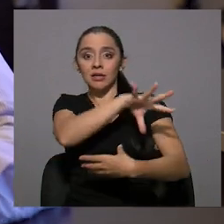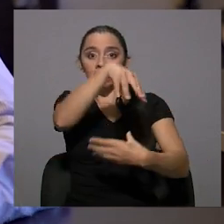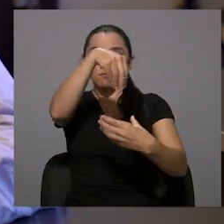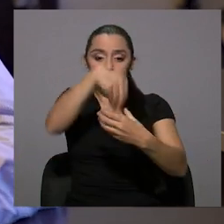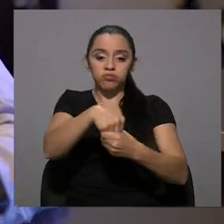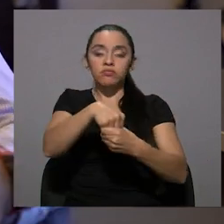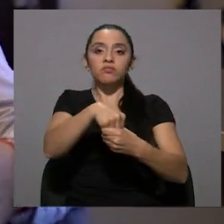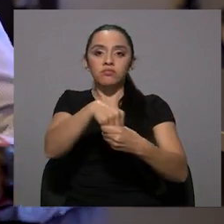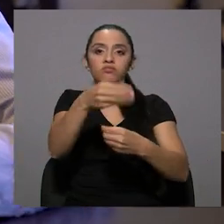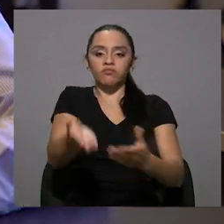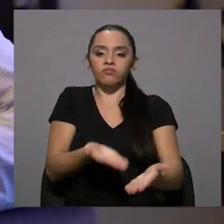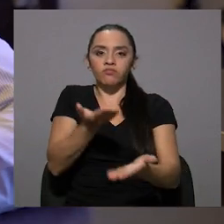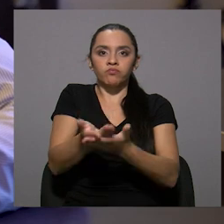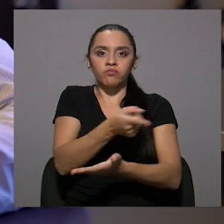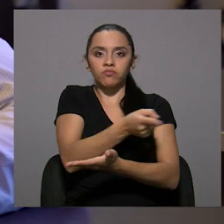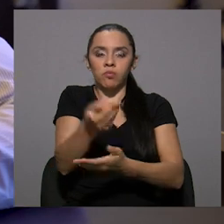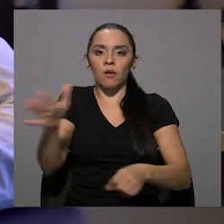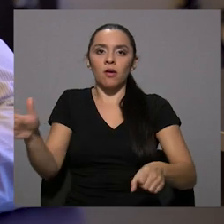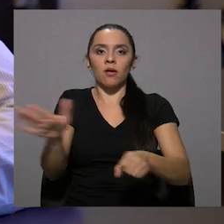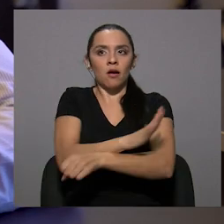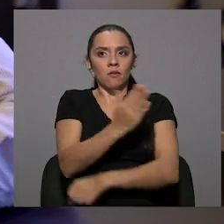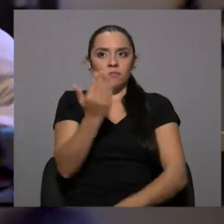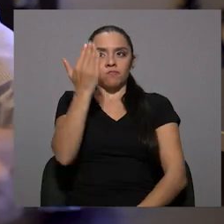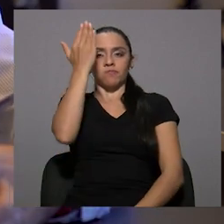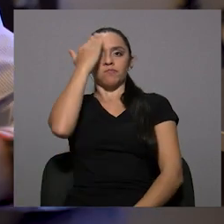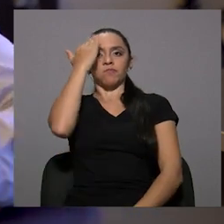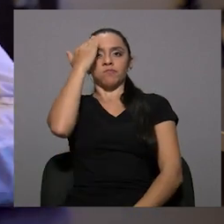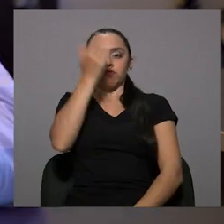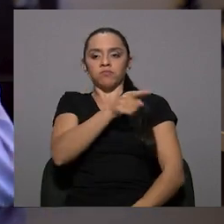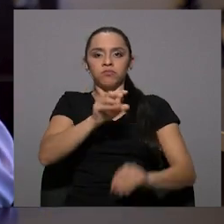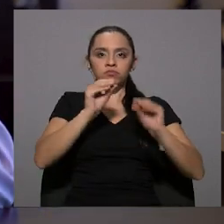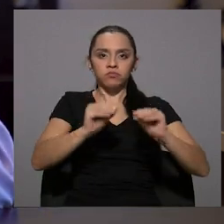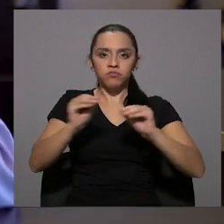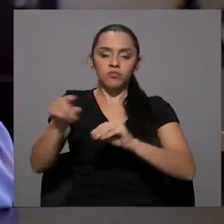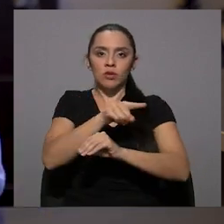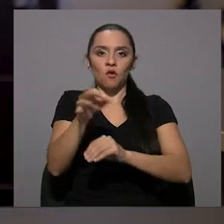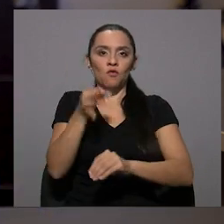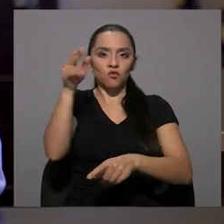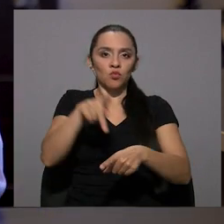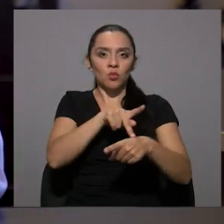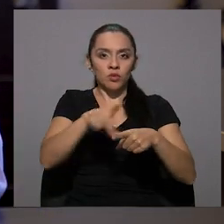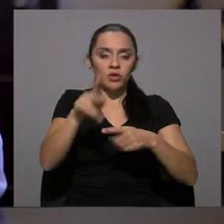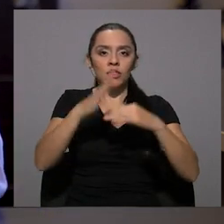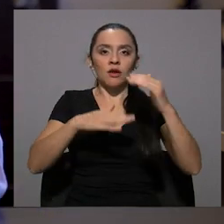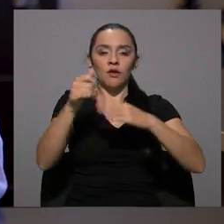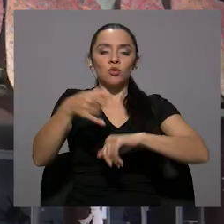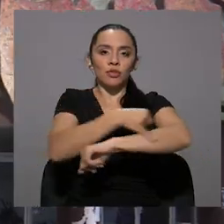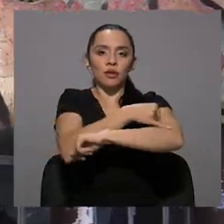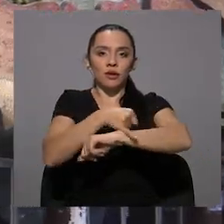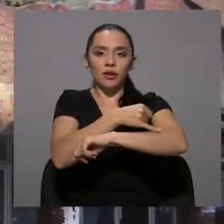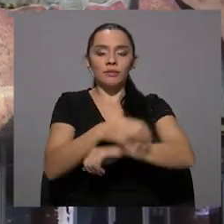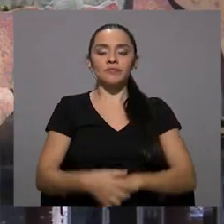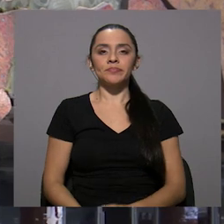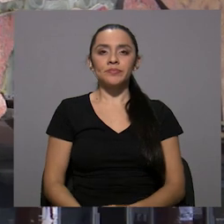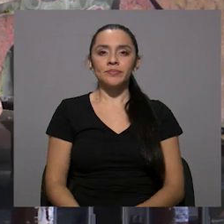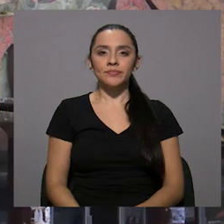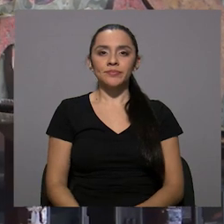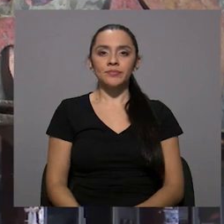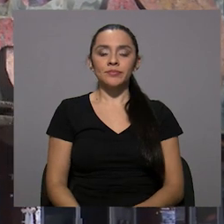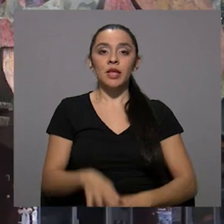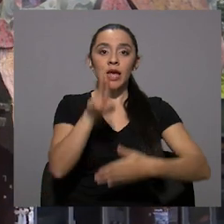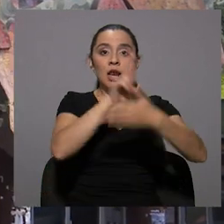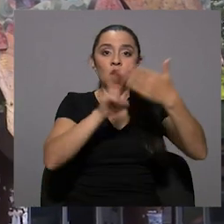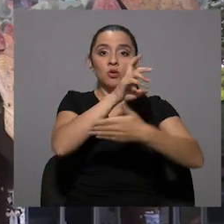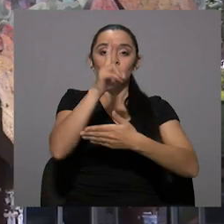física y química, pues terminan de redondear, por así decirlo, la formación de los profesionales de la facultad de Ingeniería.